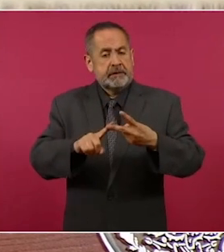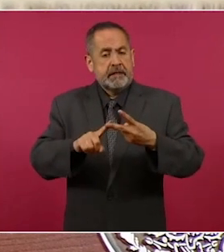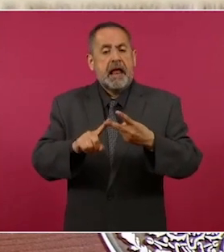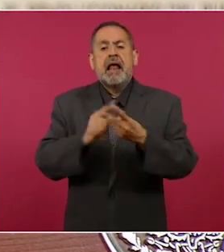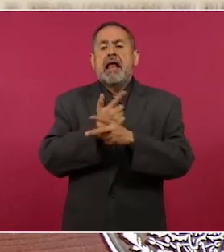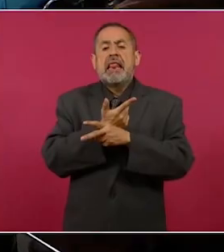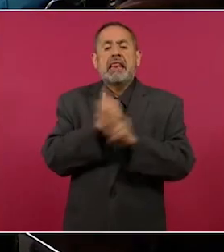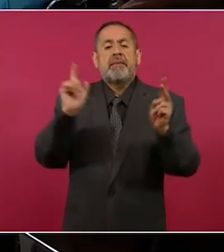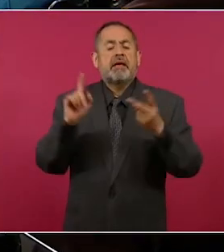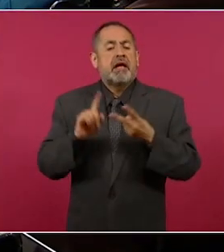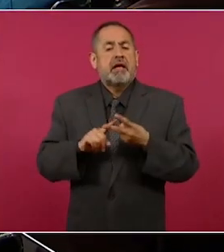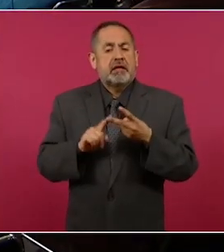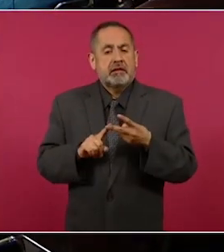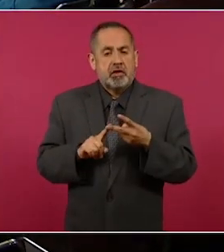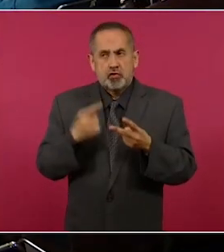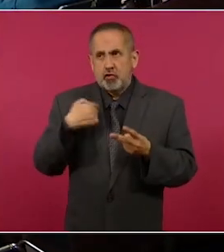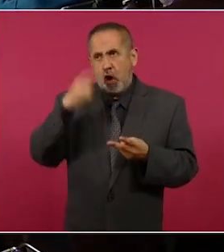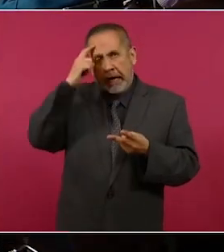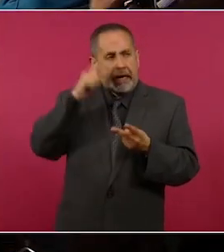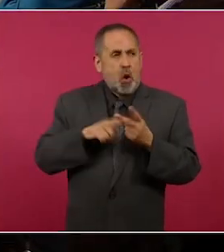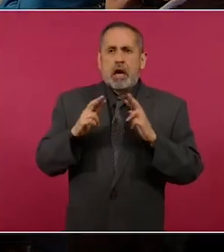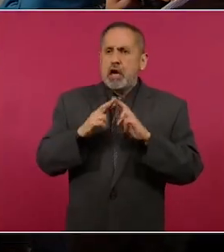de creencia,